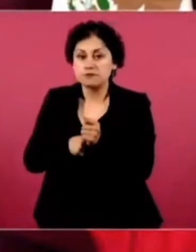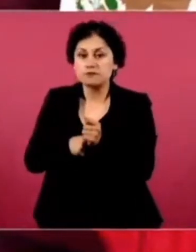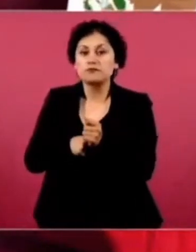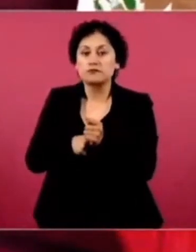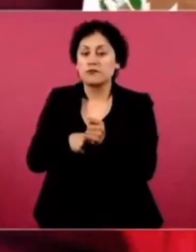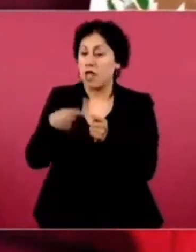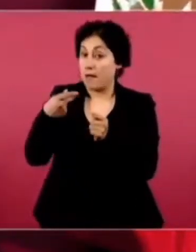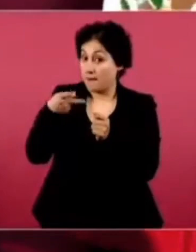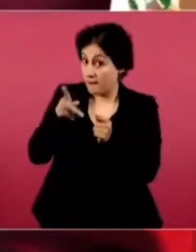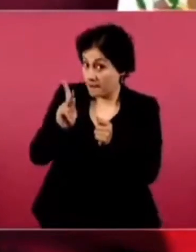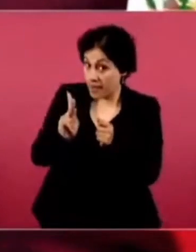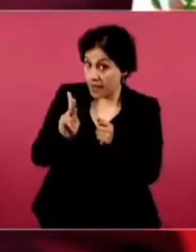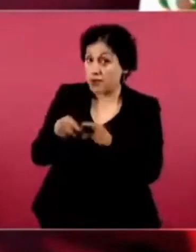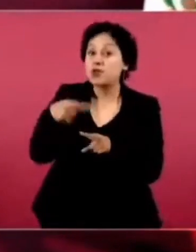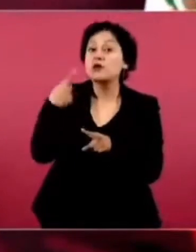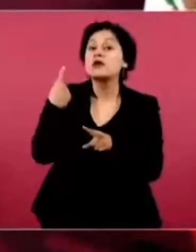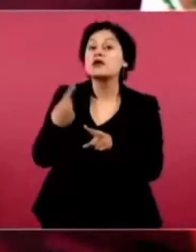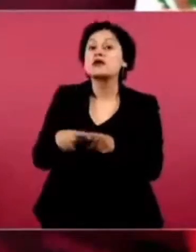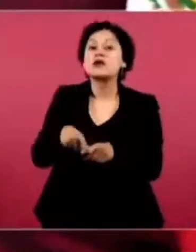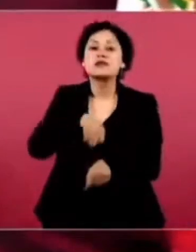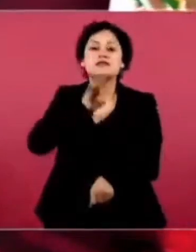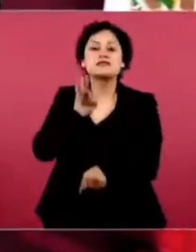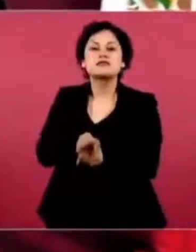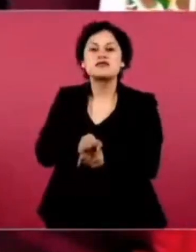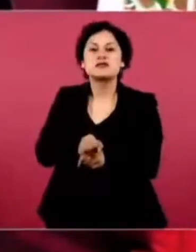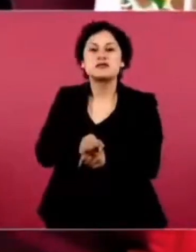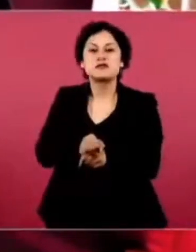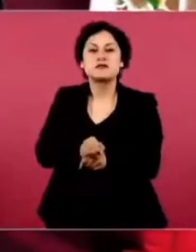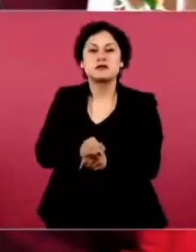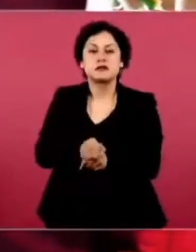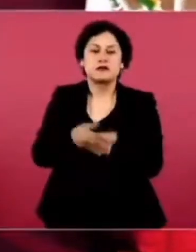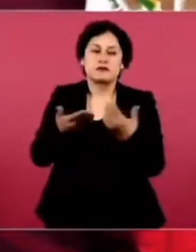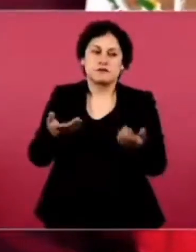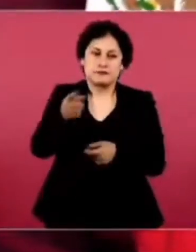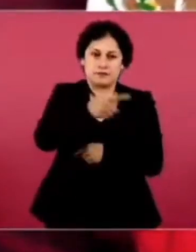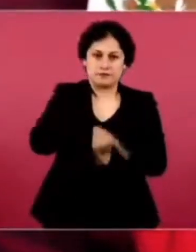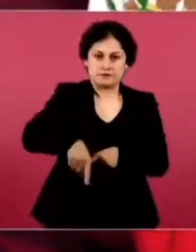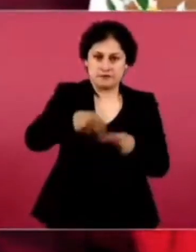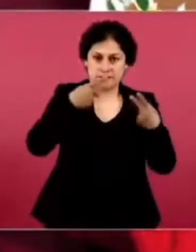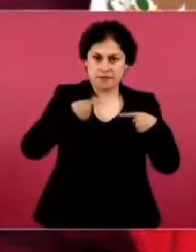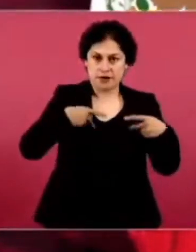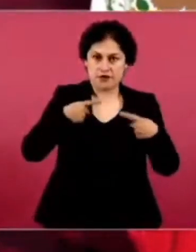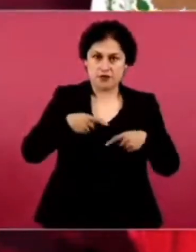Son. Los. Caudillos.